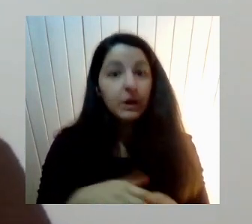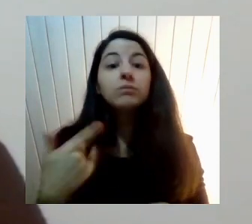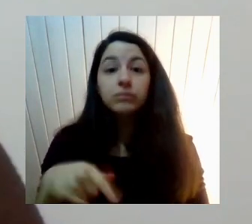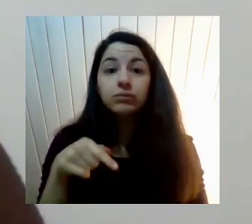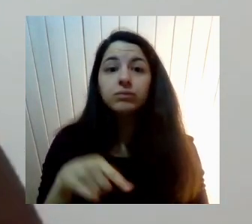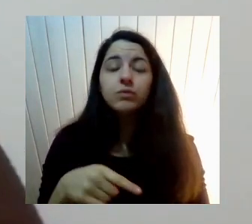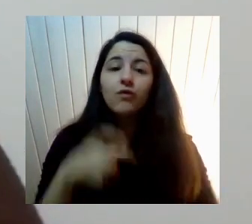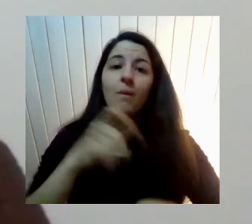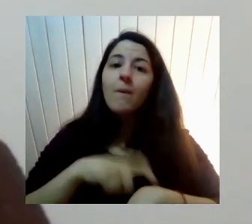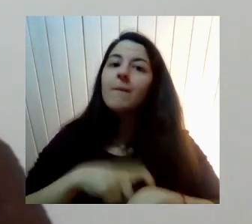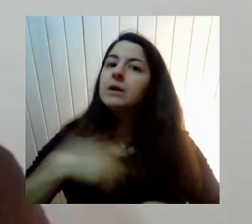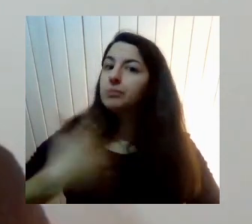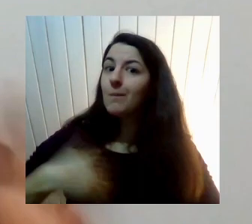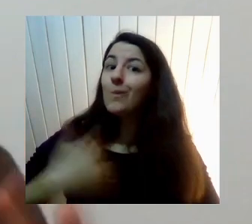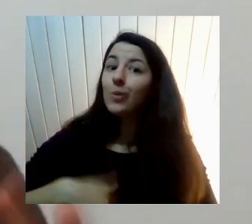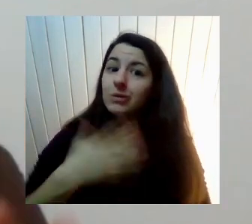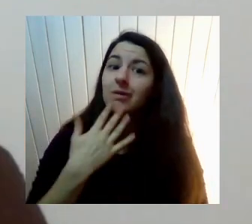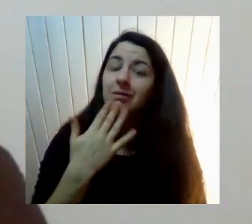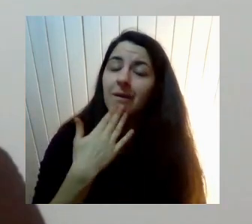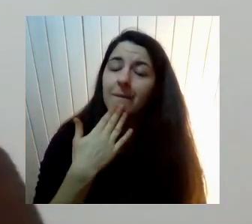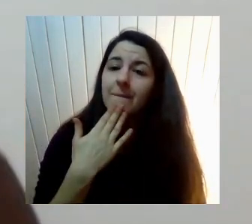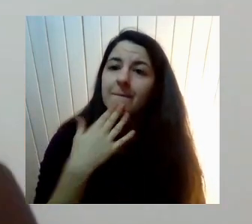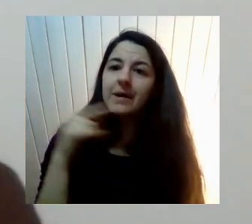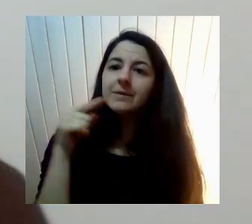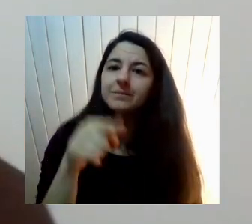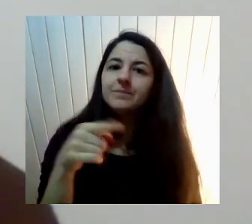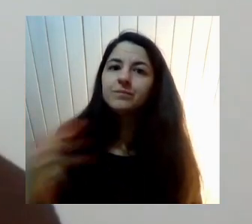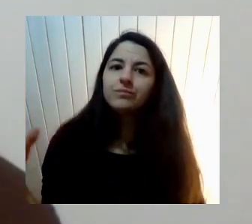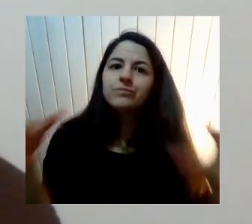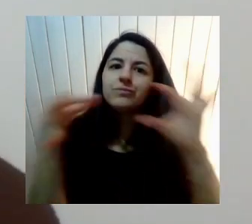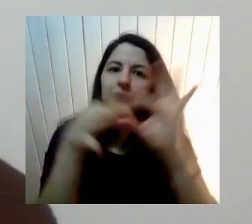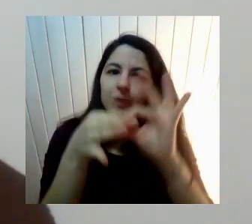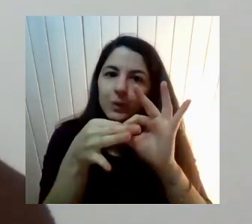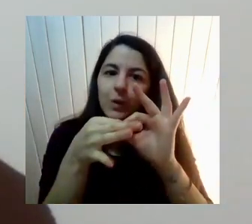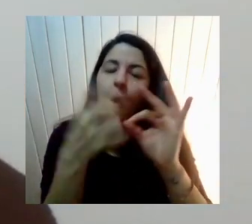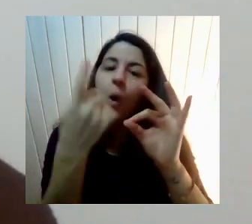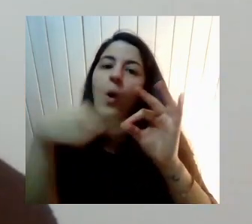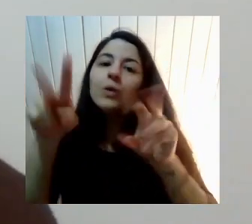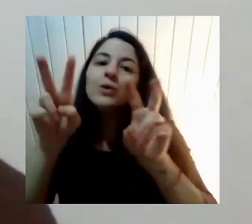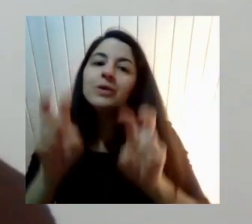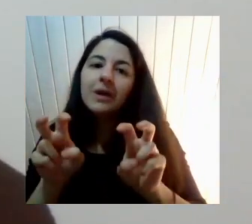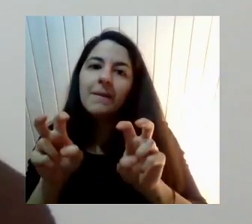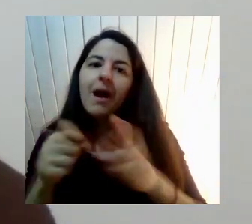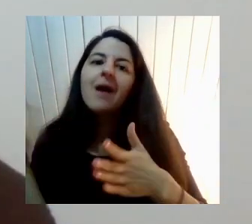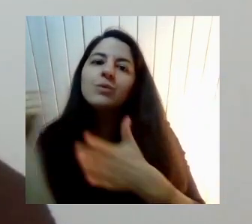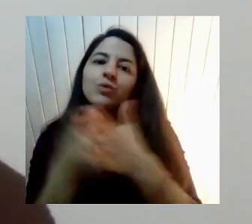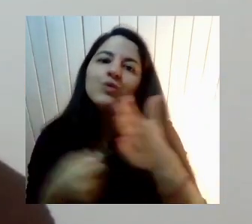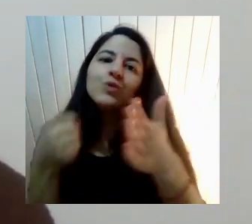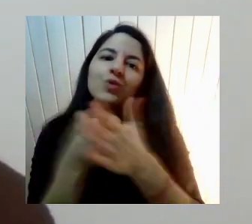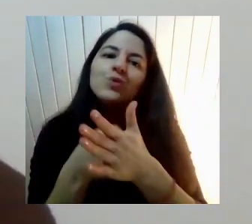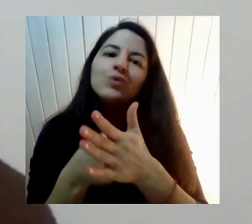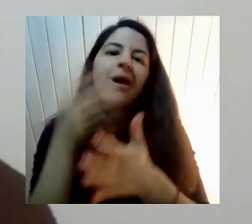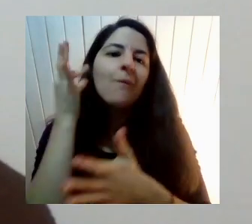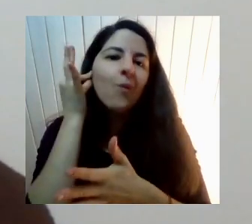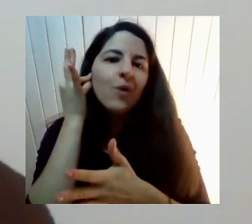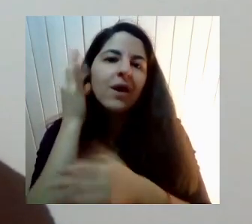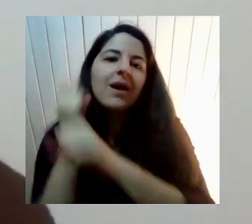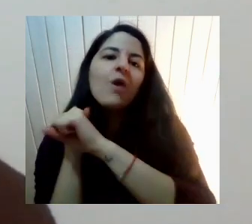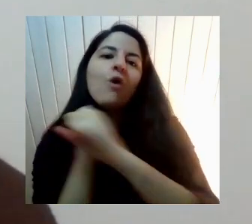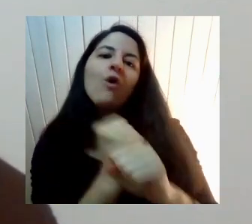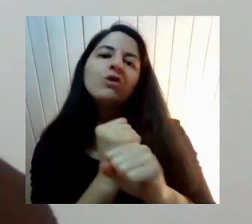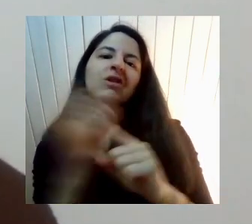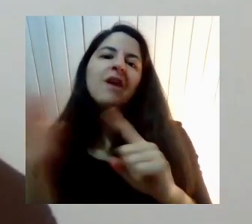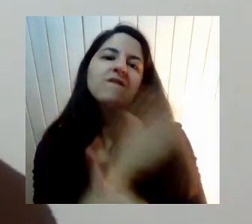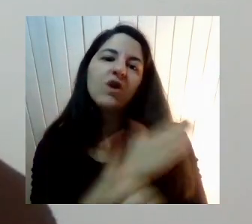el feminismo también Y eso se una A una cuestión Que es más transversal Que es la lucha De las mujeres Contra la violencia Ustedes pueden recordar El Ni una menos